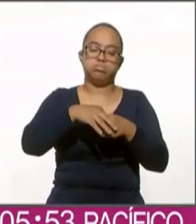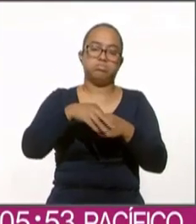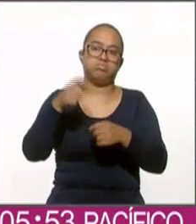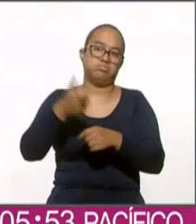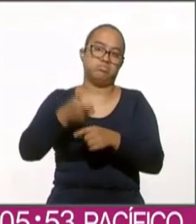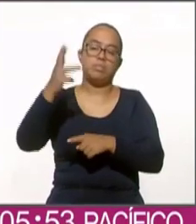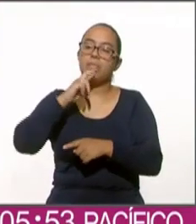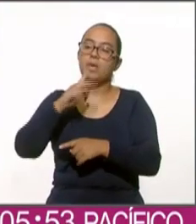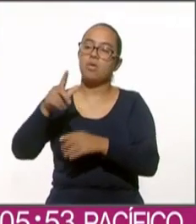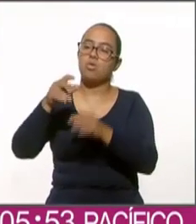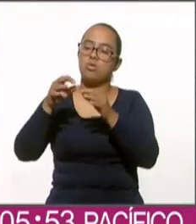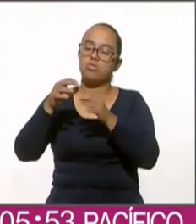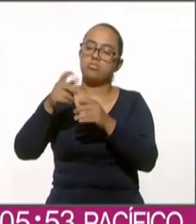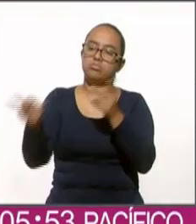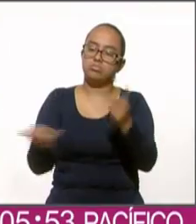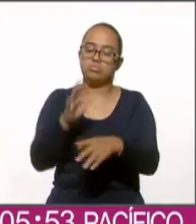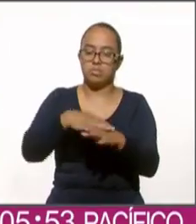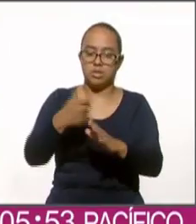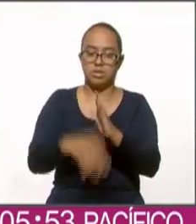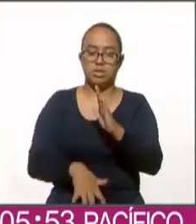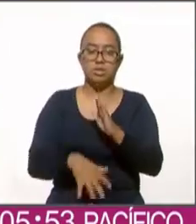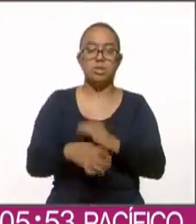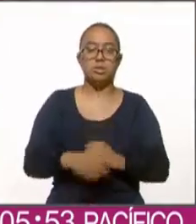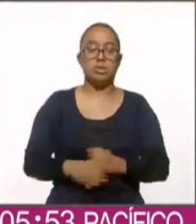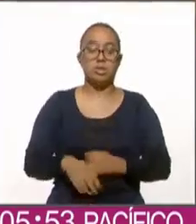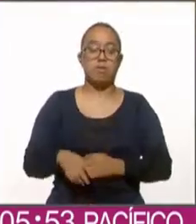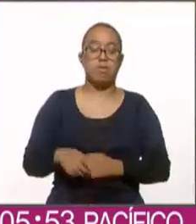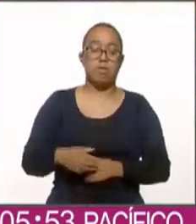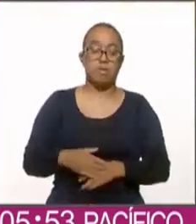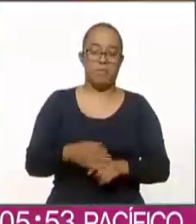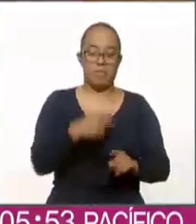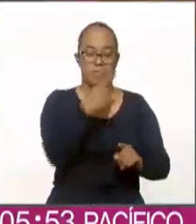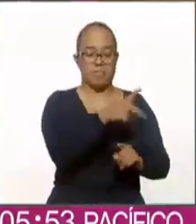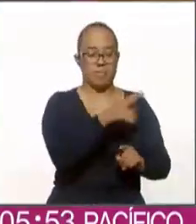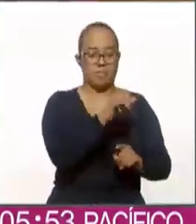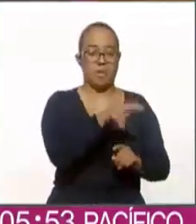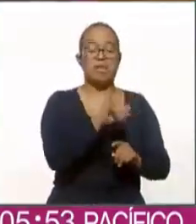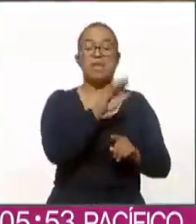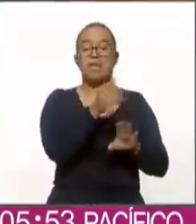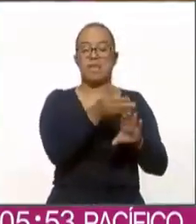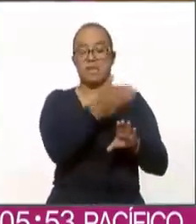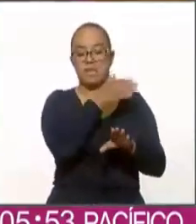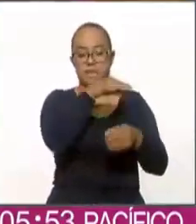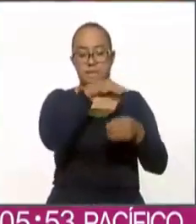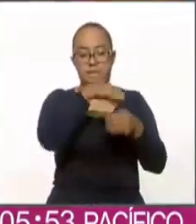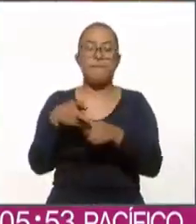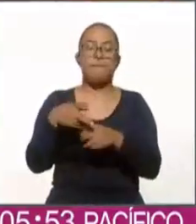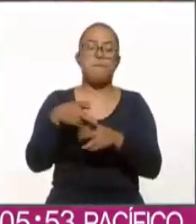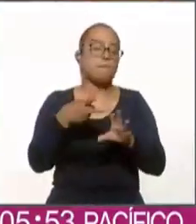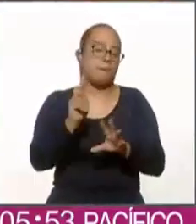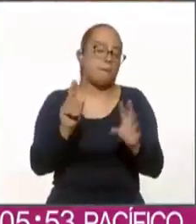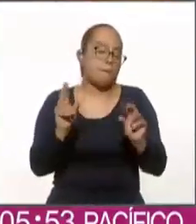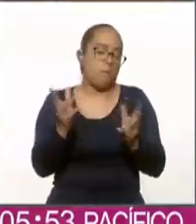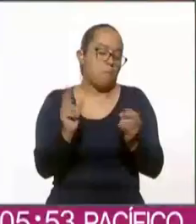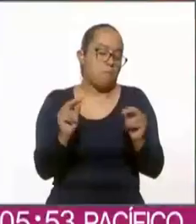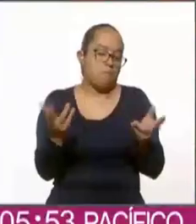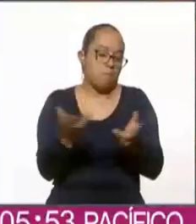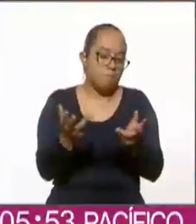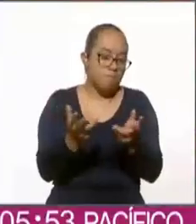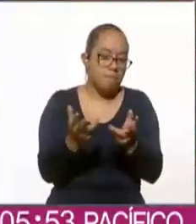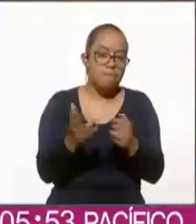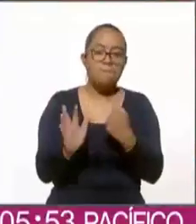frente iba a ser una elección el fin de semana que ya no se llevó a cabo y básicamente fue por un tema